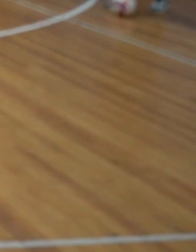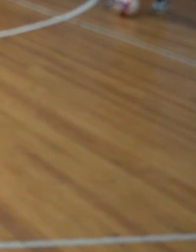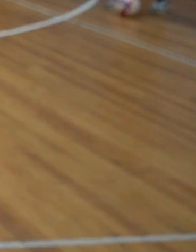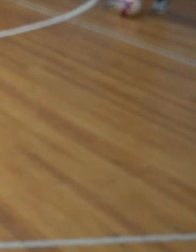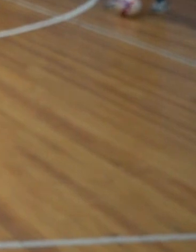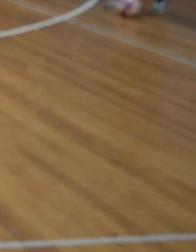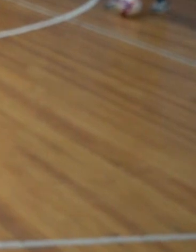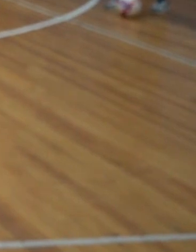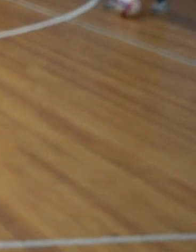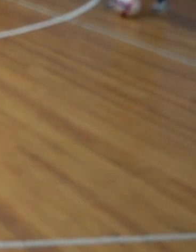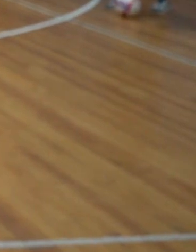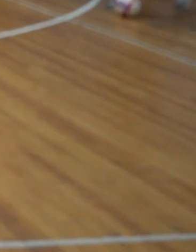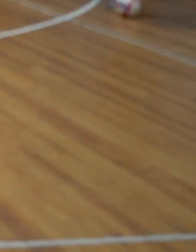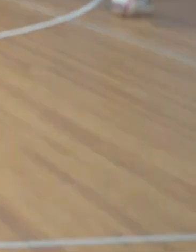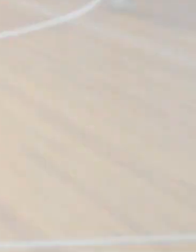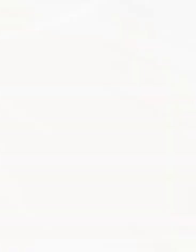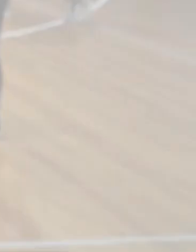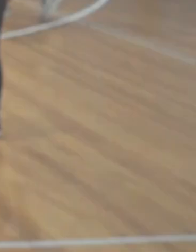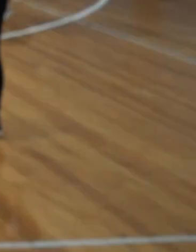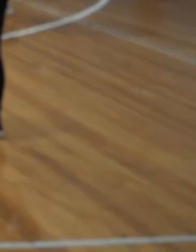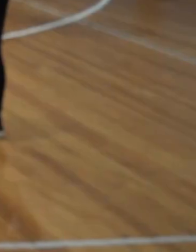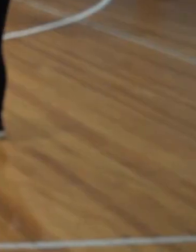más natural. Me ha gustado bastante.